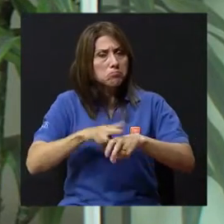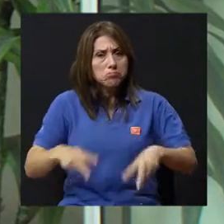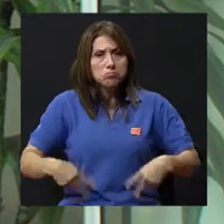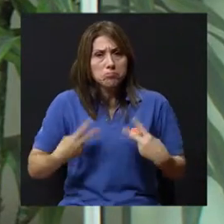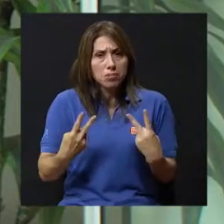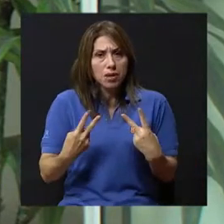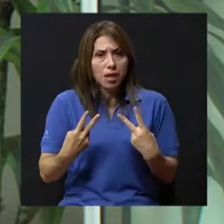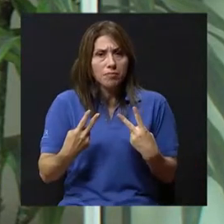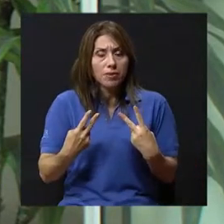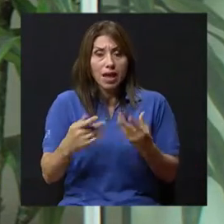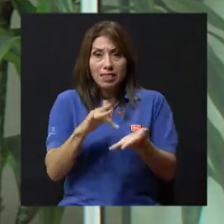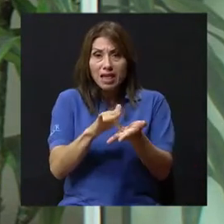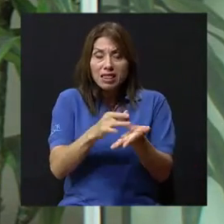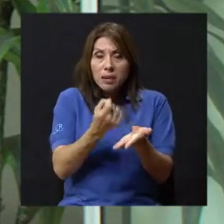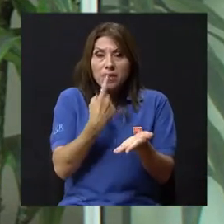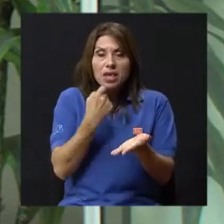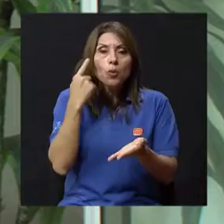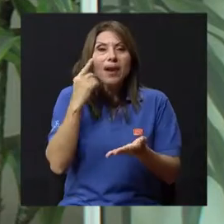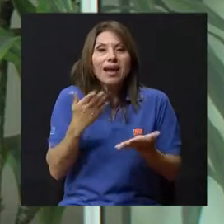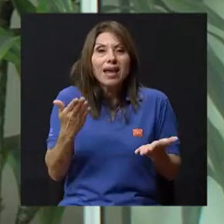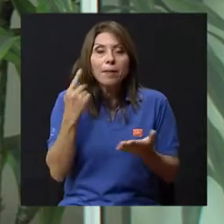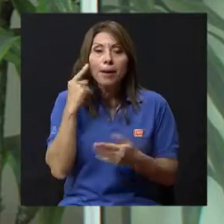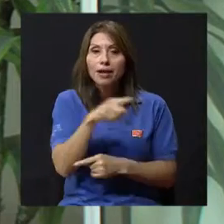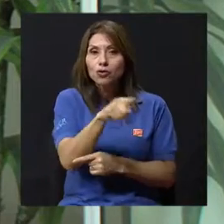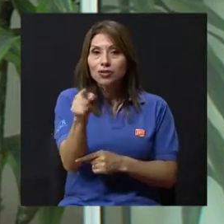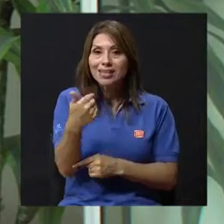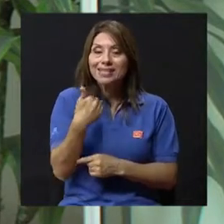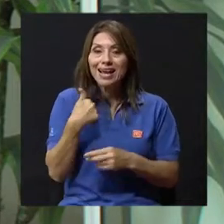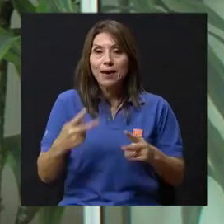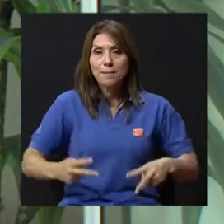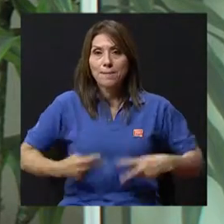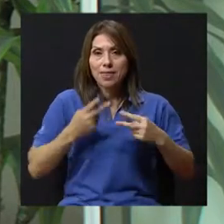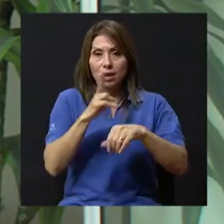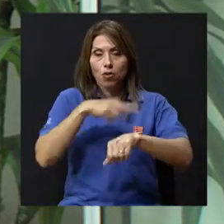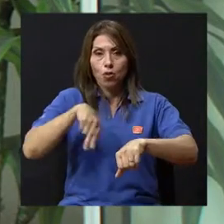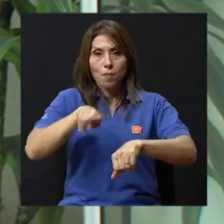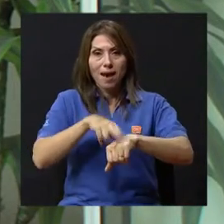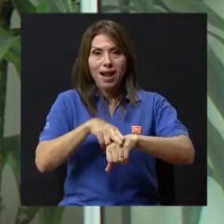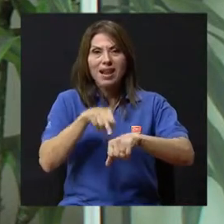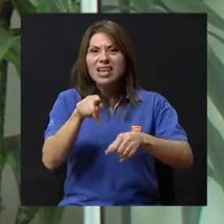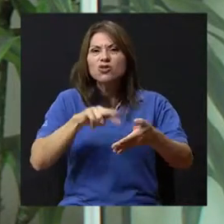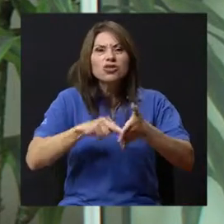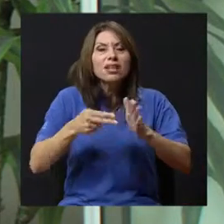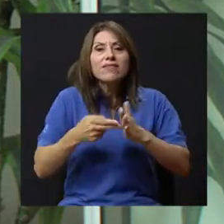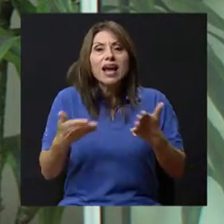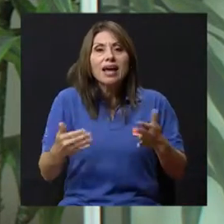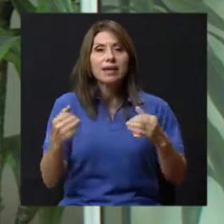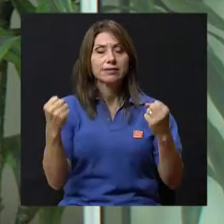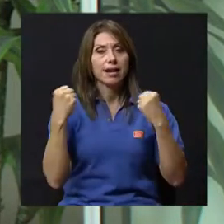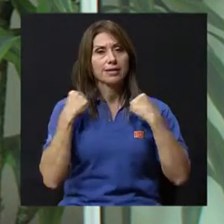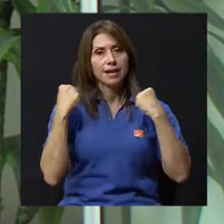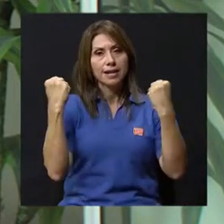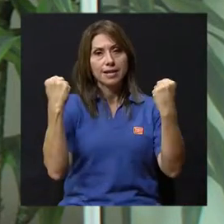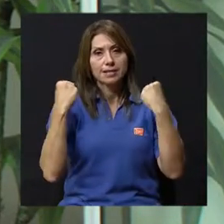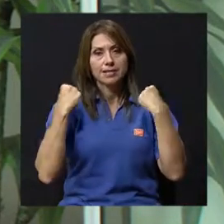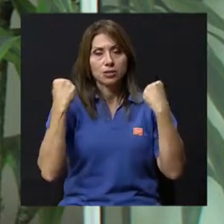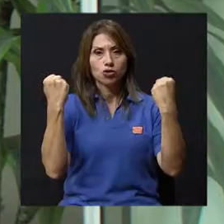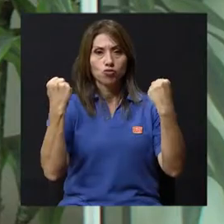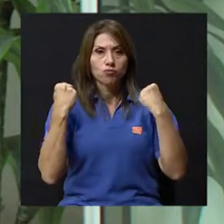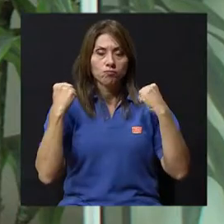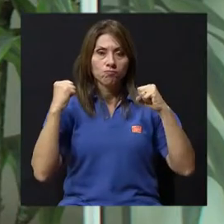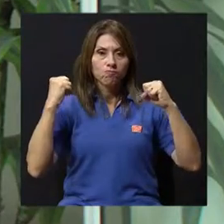tratamiento es que tenga vida normal. Y vida normal significa realizar ejercicio. El ejercicio es